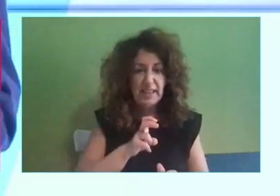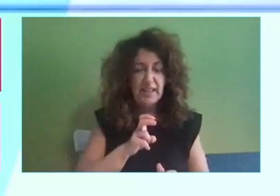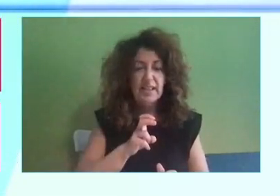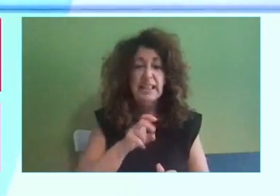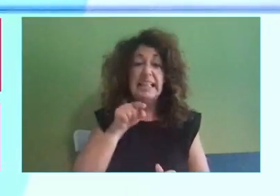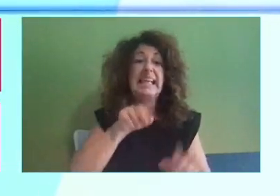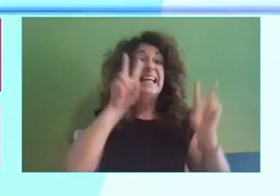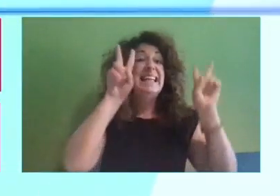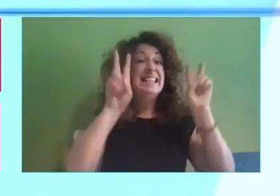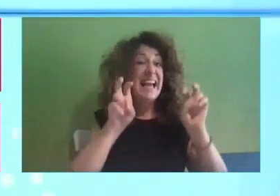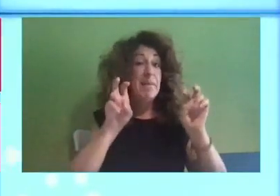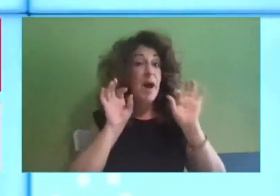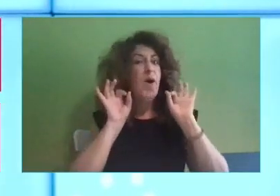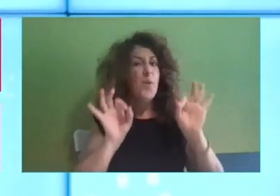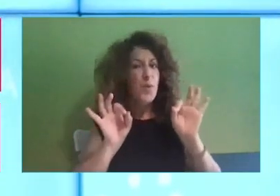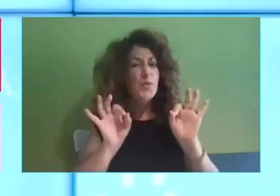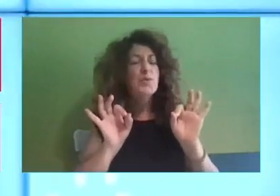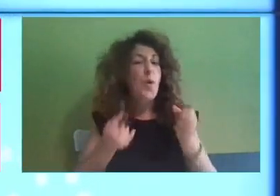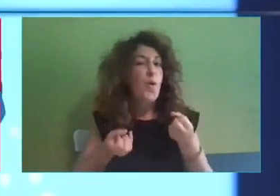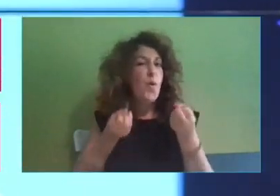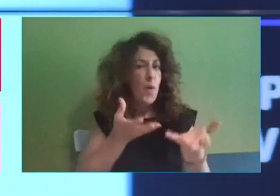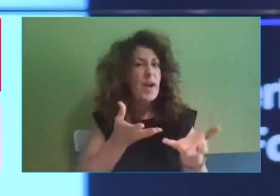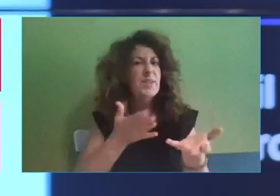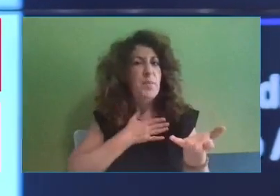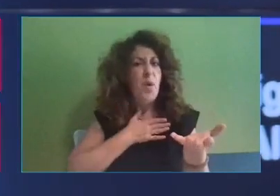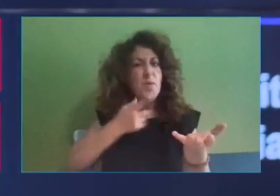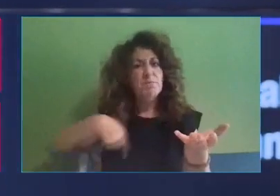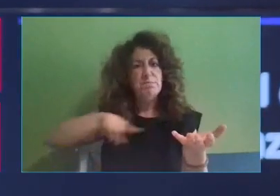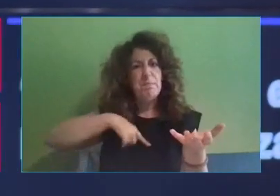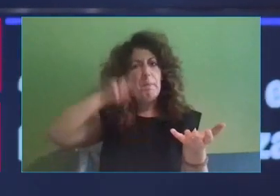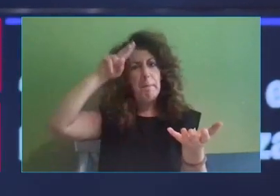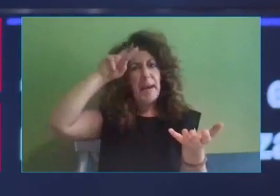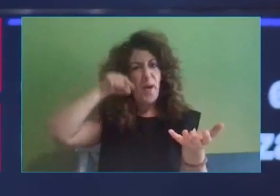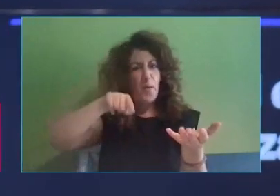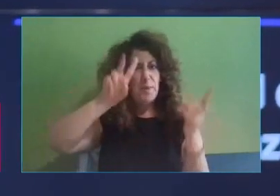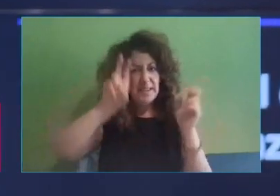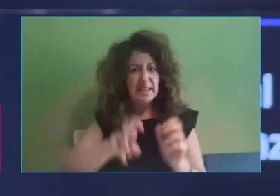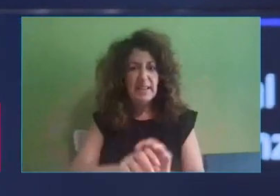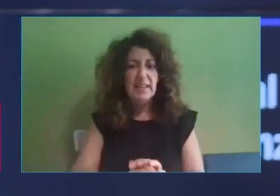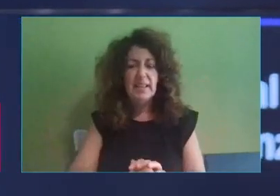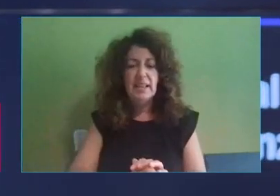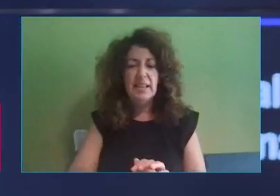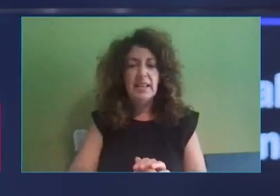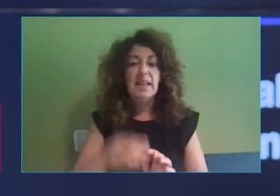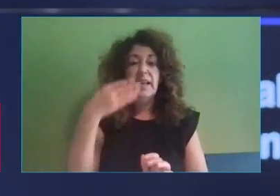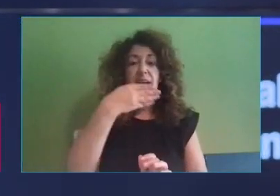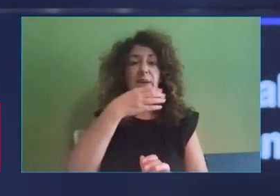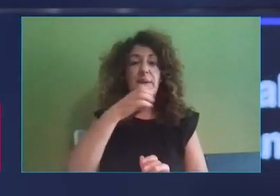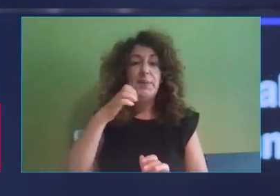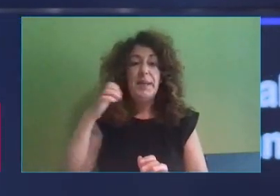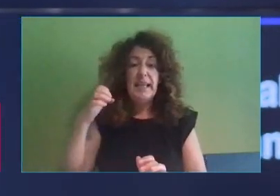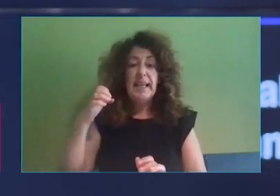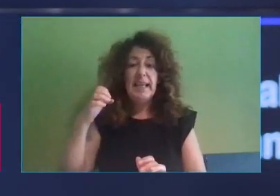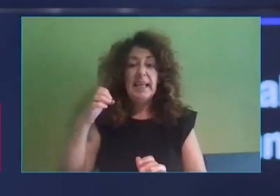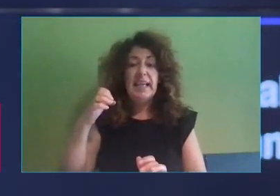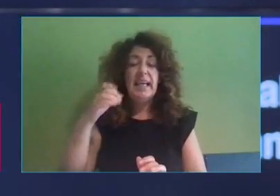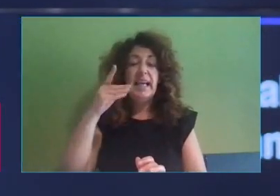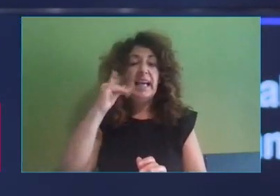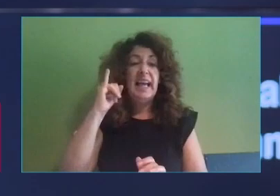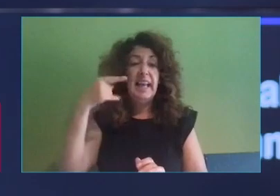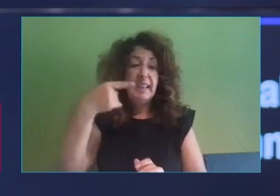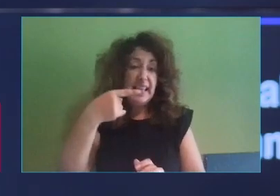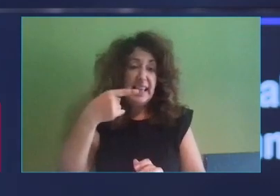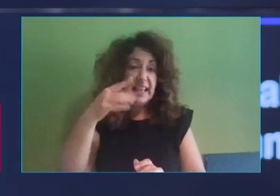preocupan muchísimo. BDigital es la agencia digital de las PYMES en España. la